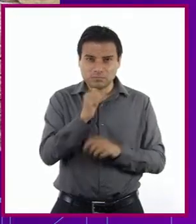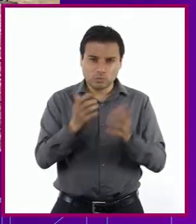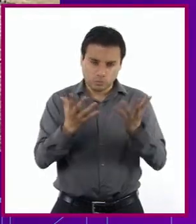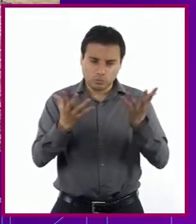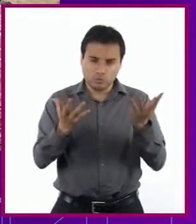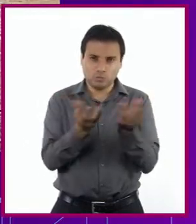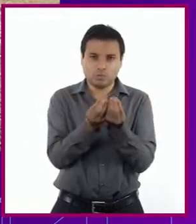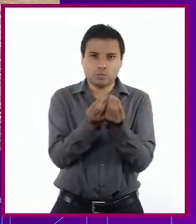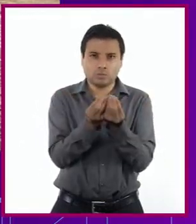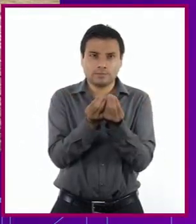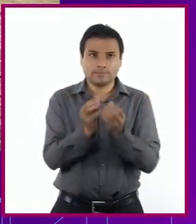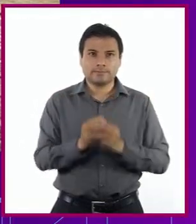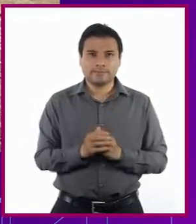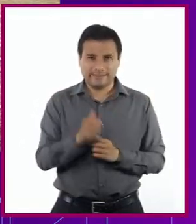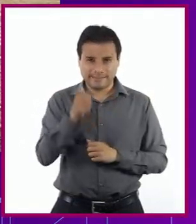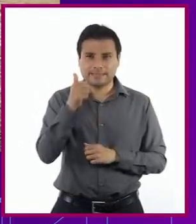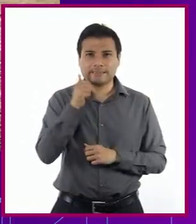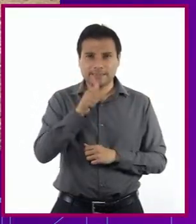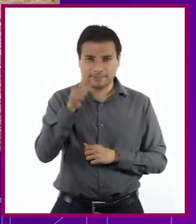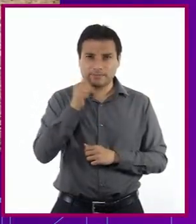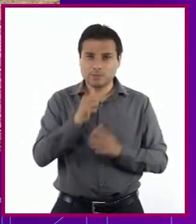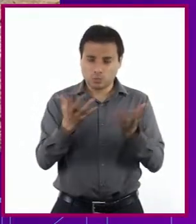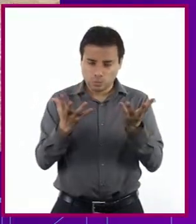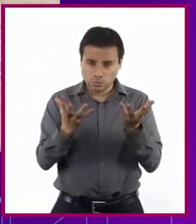Siempre juntos